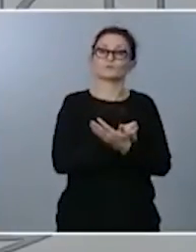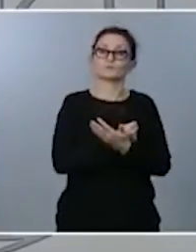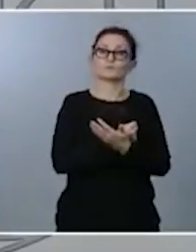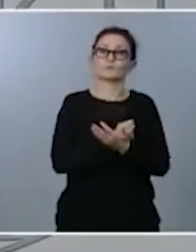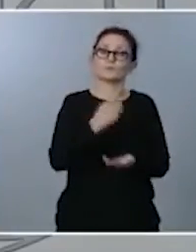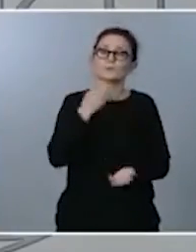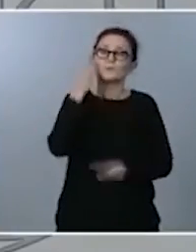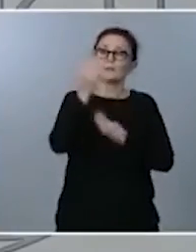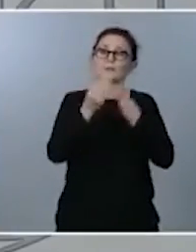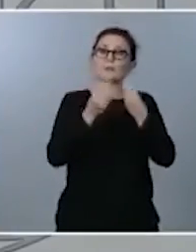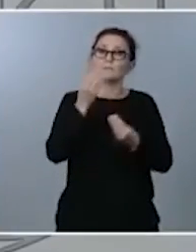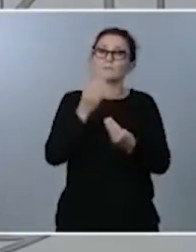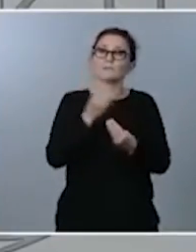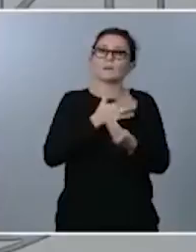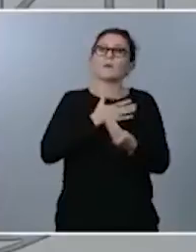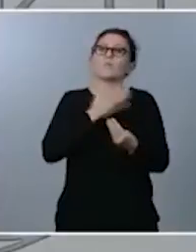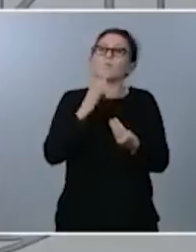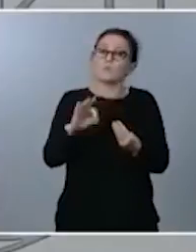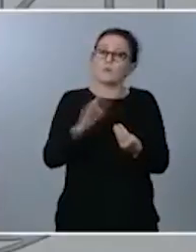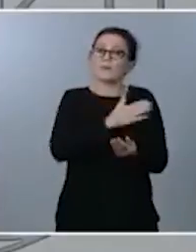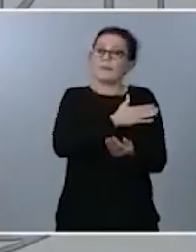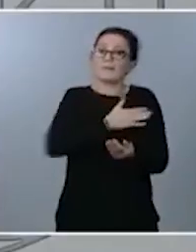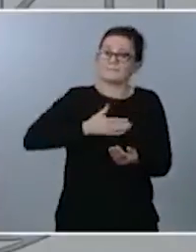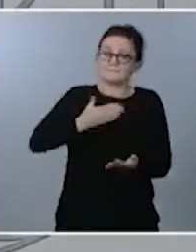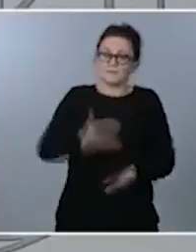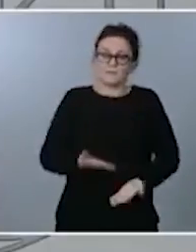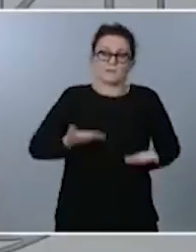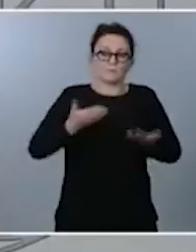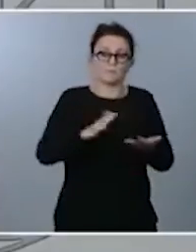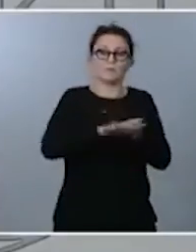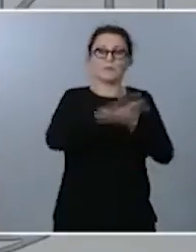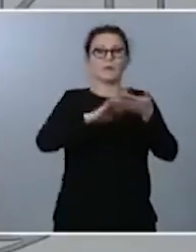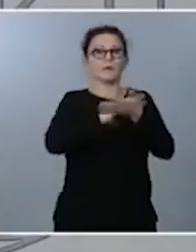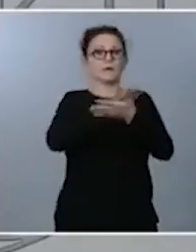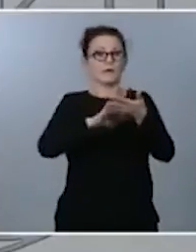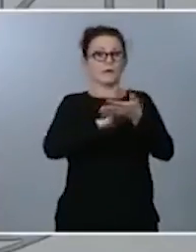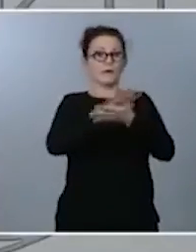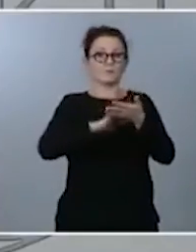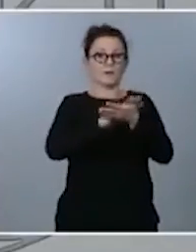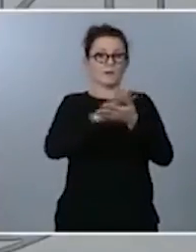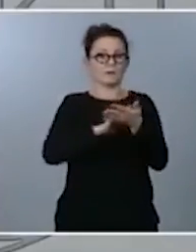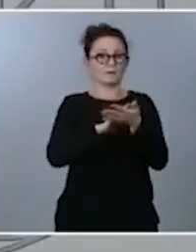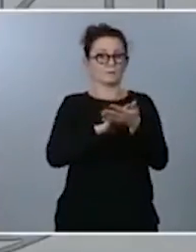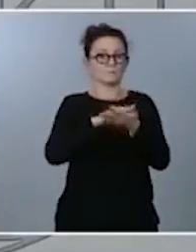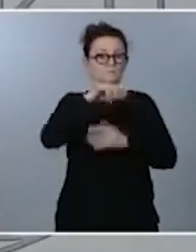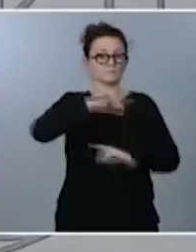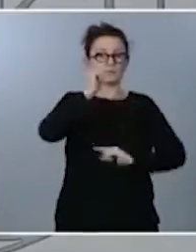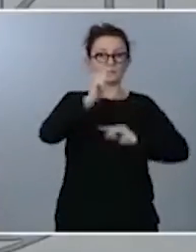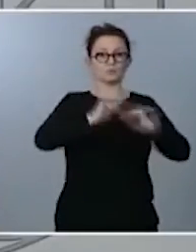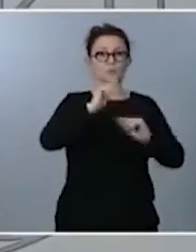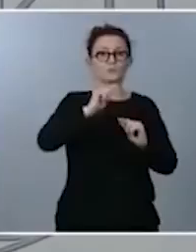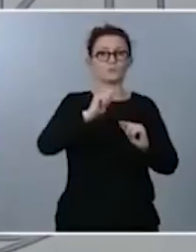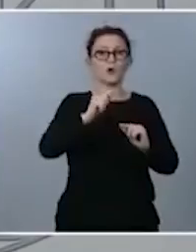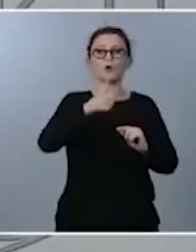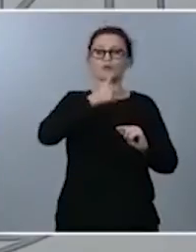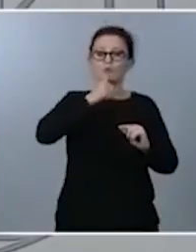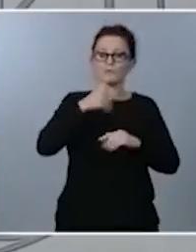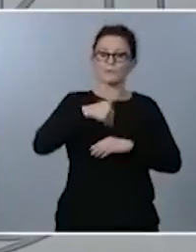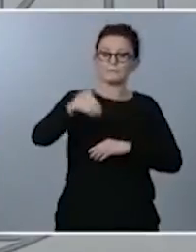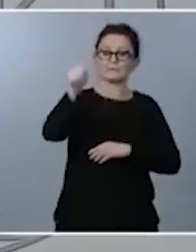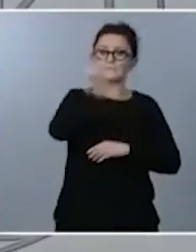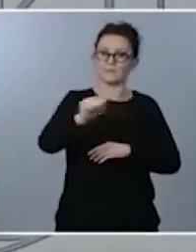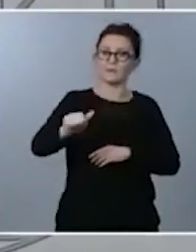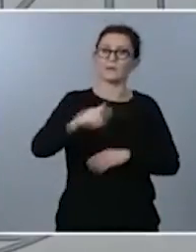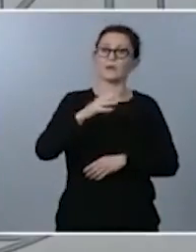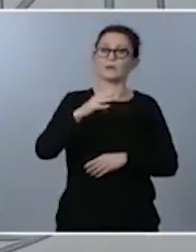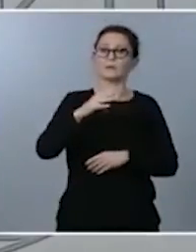hablar sobre estas cuentas públicas tenemos todavía hasta el debate de totalidad todos estos días es decir lo que queda de semana y algunos días